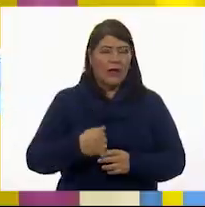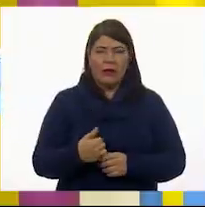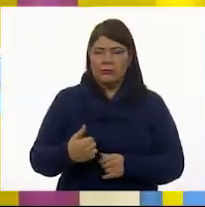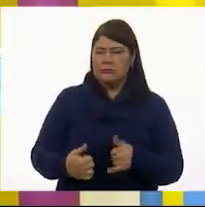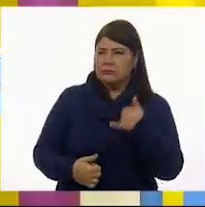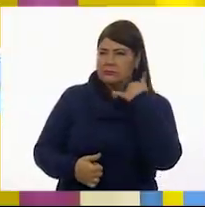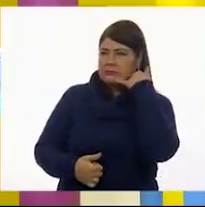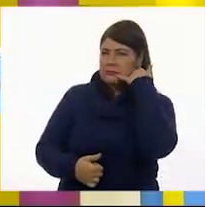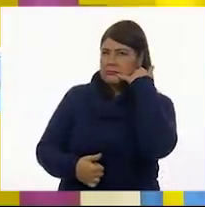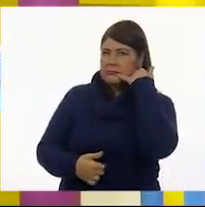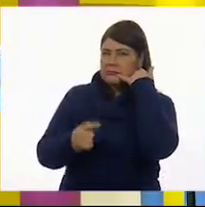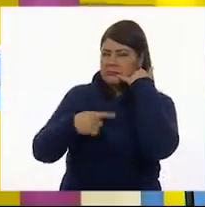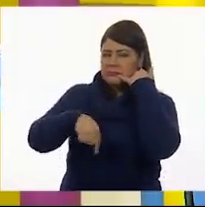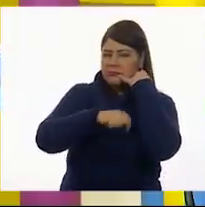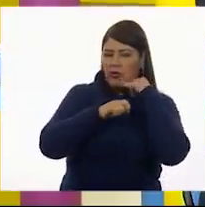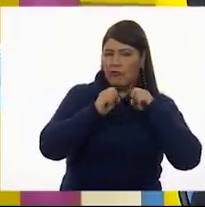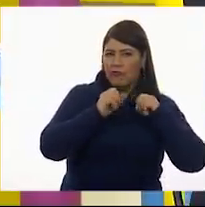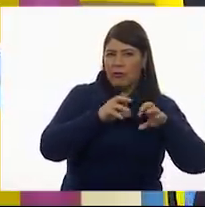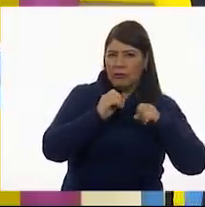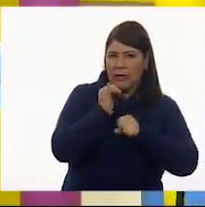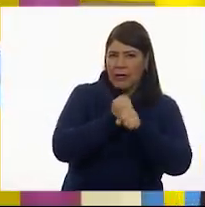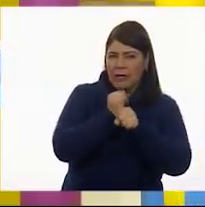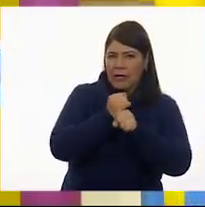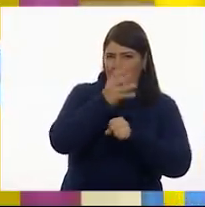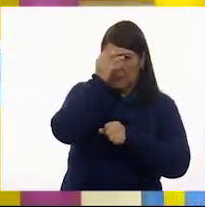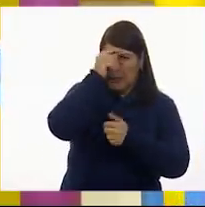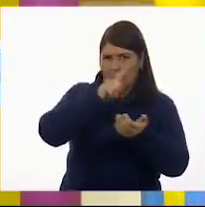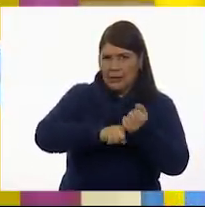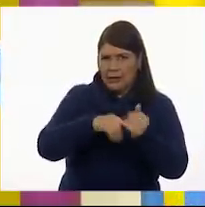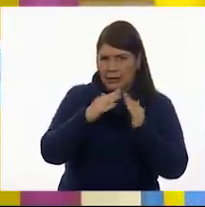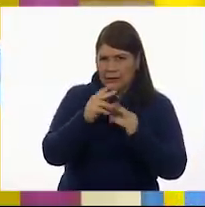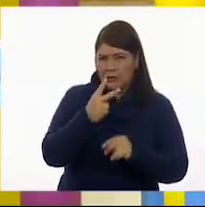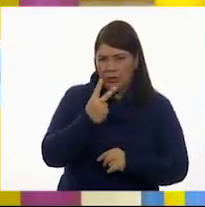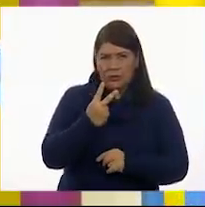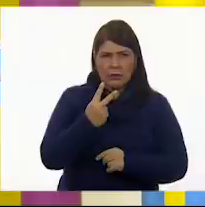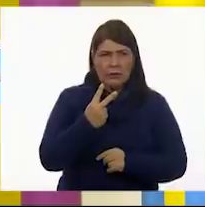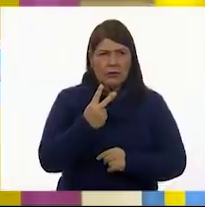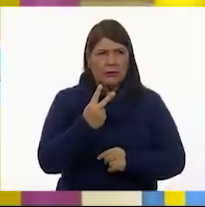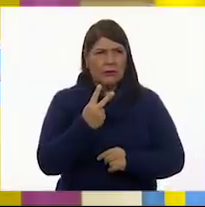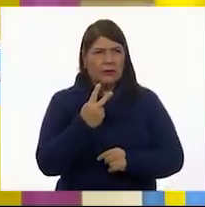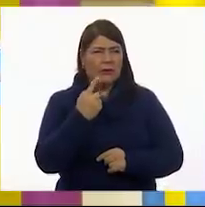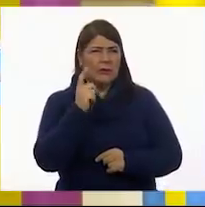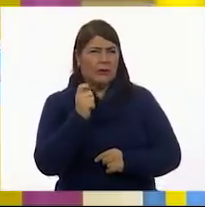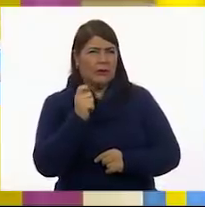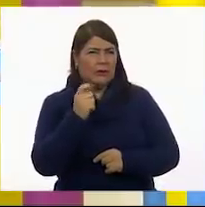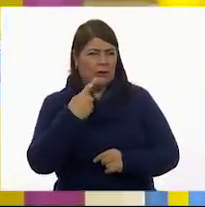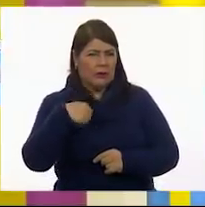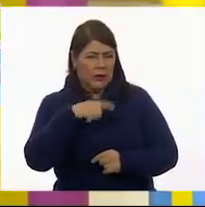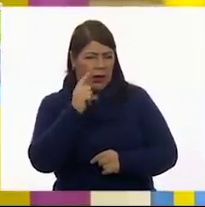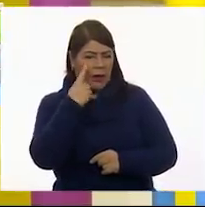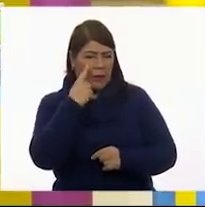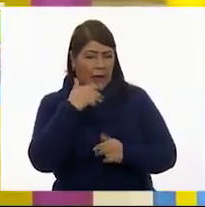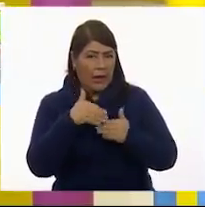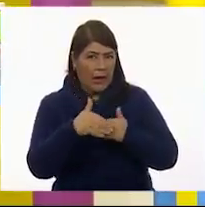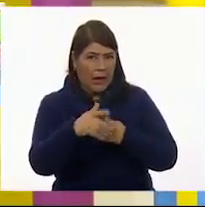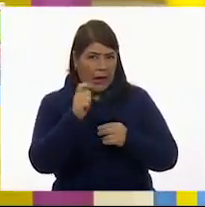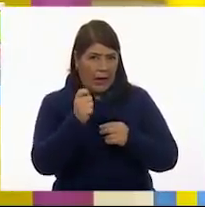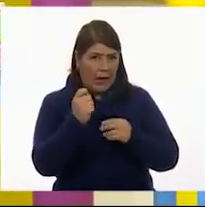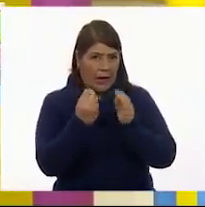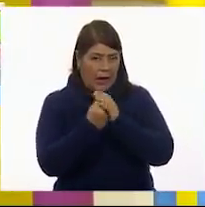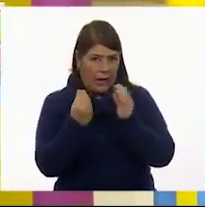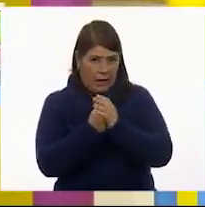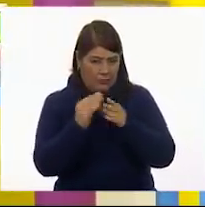Agencia de investigación Aprende en Casa 2. Para seguir con nuestras clases, se les entregará un sobre con el